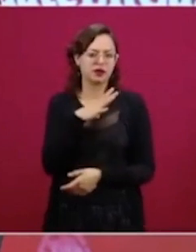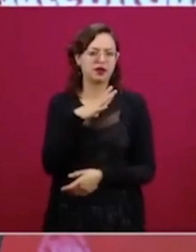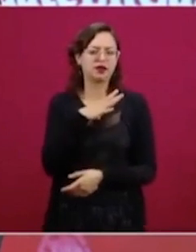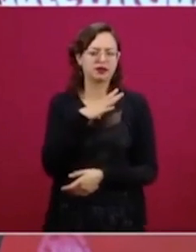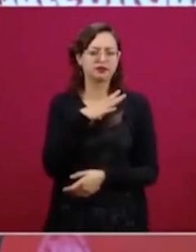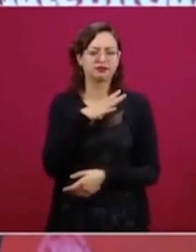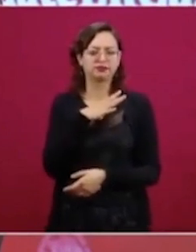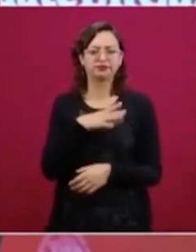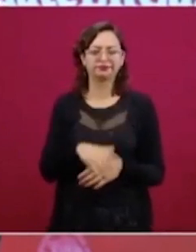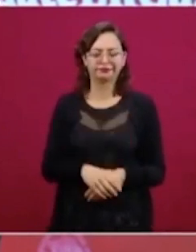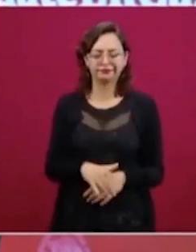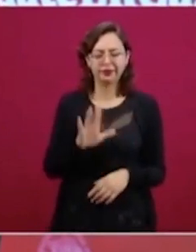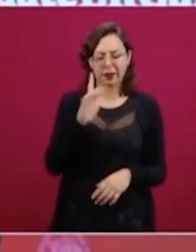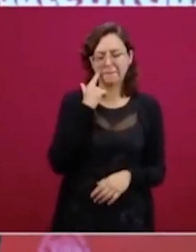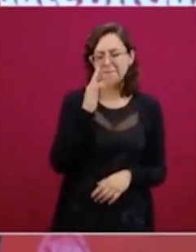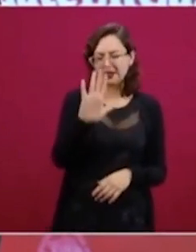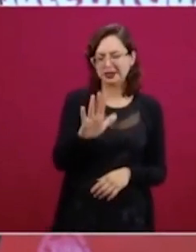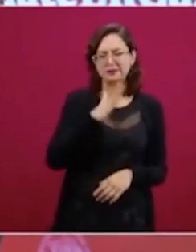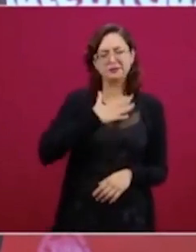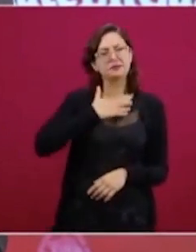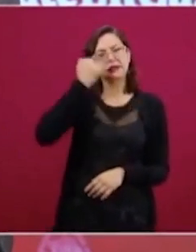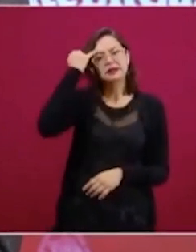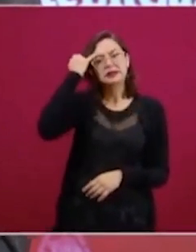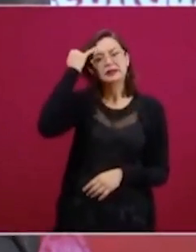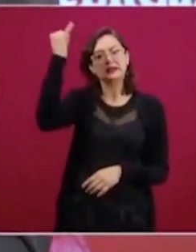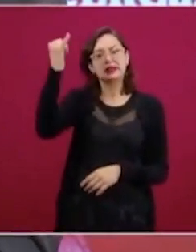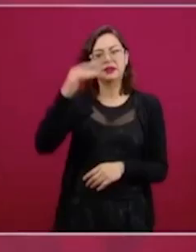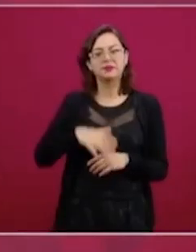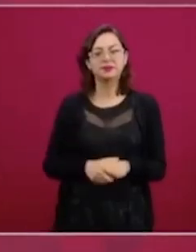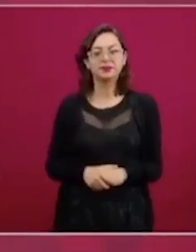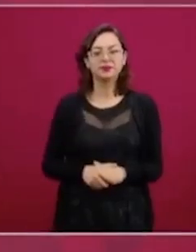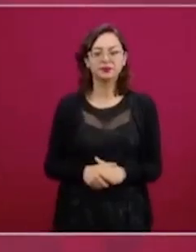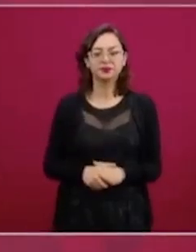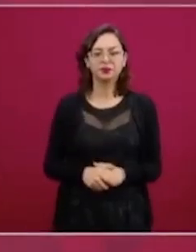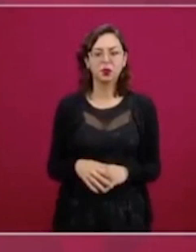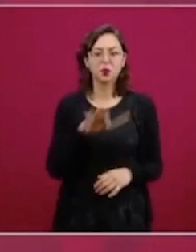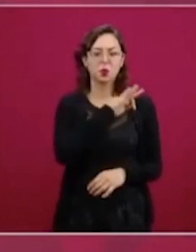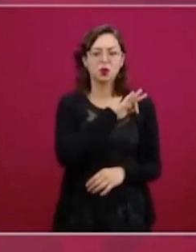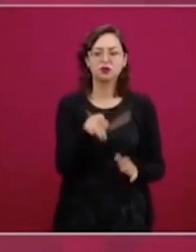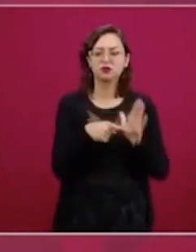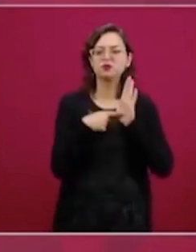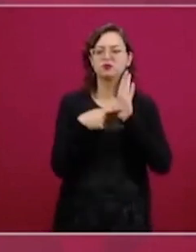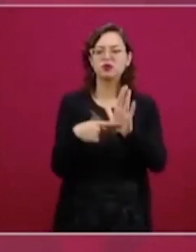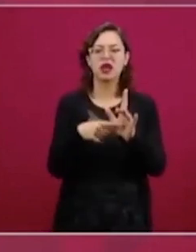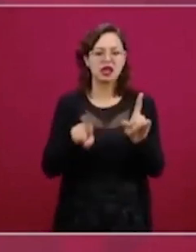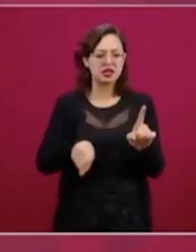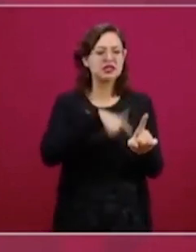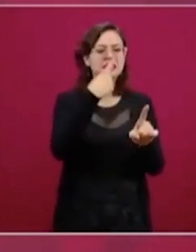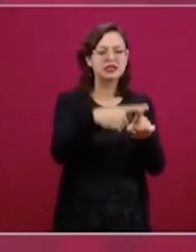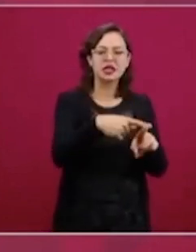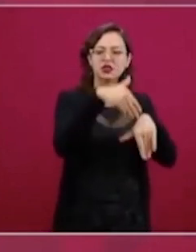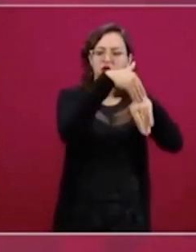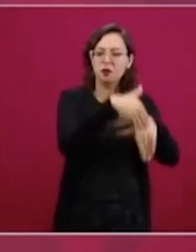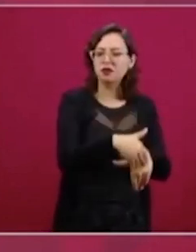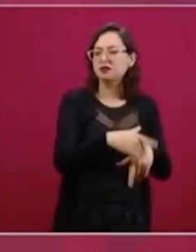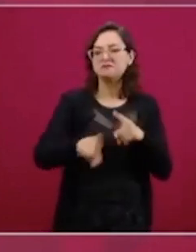¿Qué les parece si hacemos un quién es quién en el cumplimiento